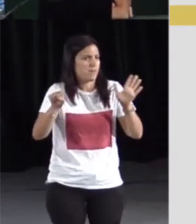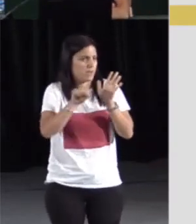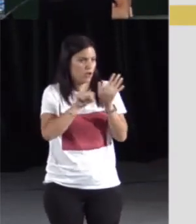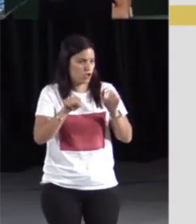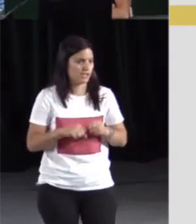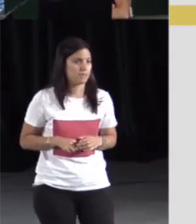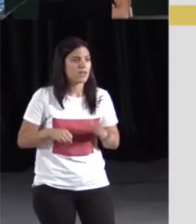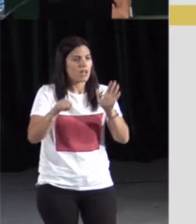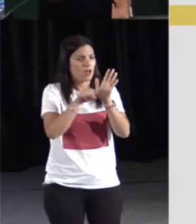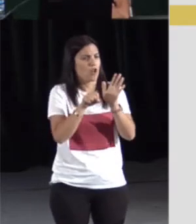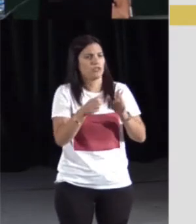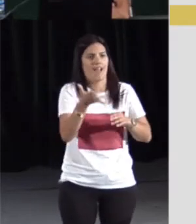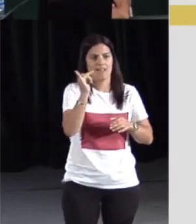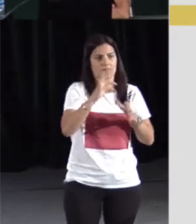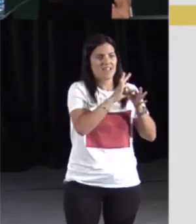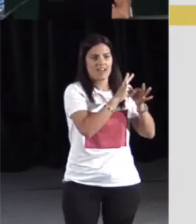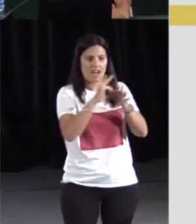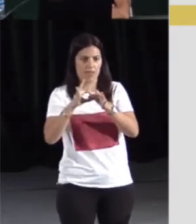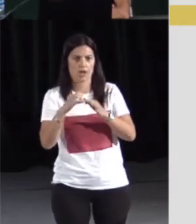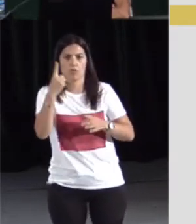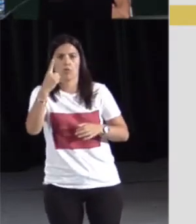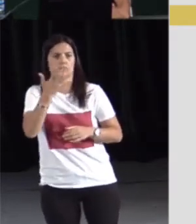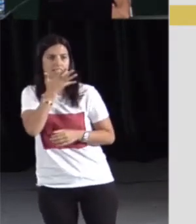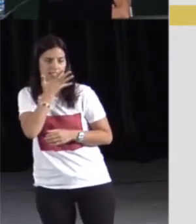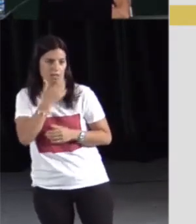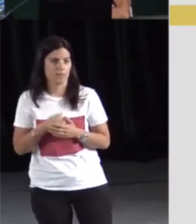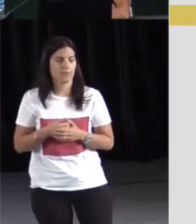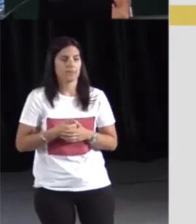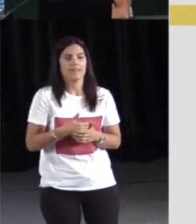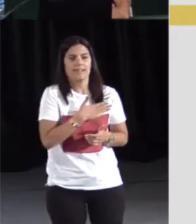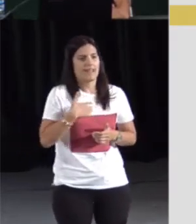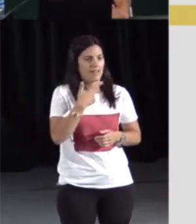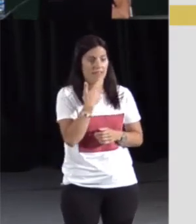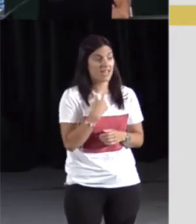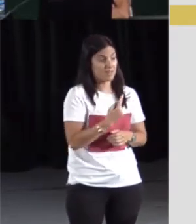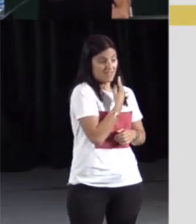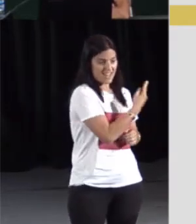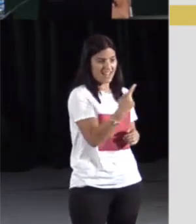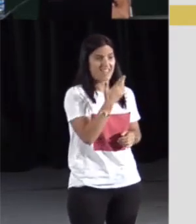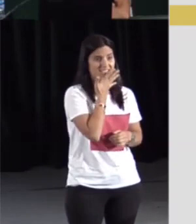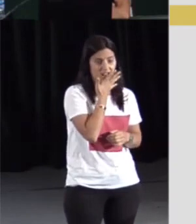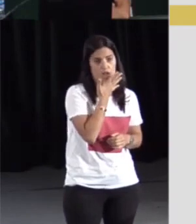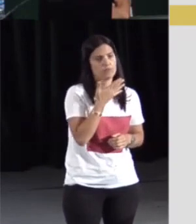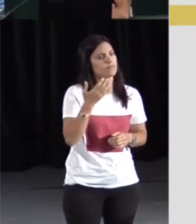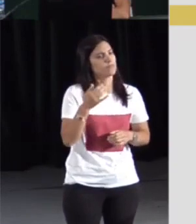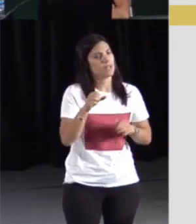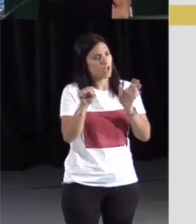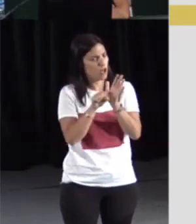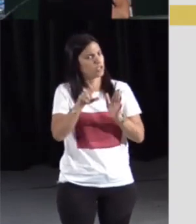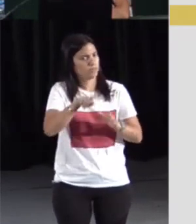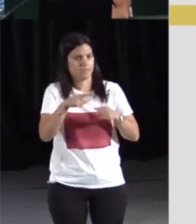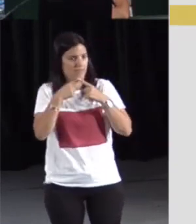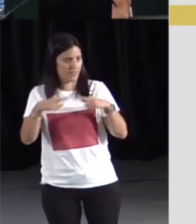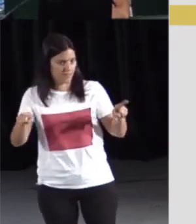Pero estas glosas no son glosas al uso, son ideglosas o glosas identificativas. Esto significa que cada